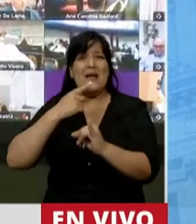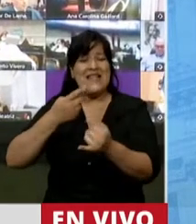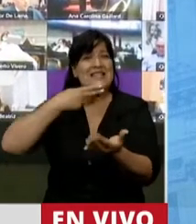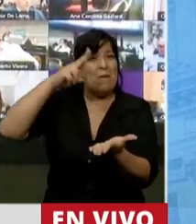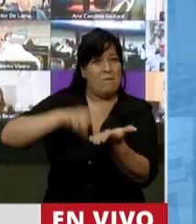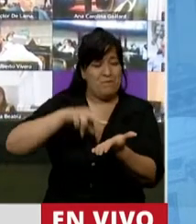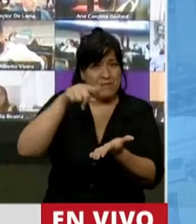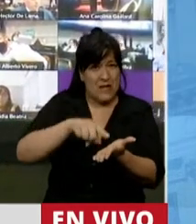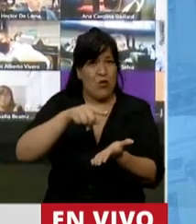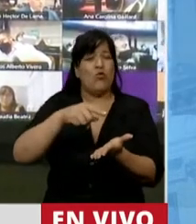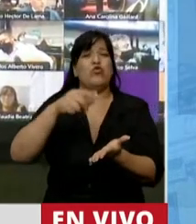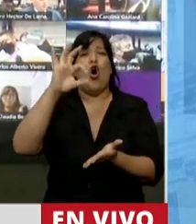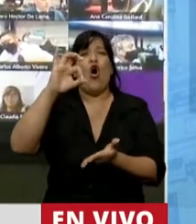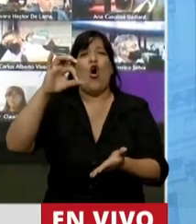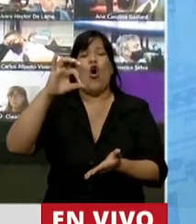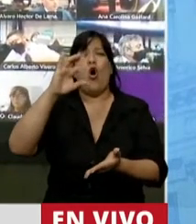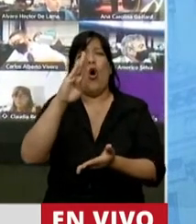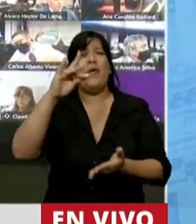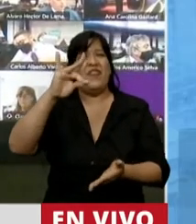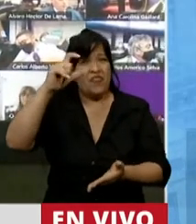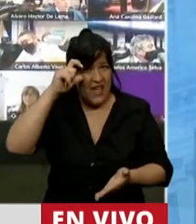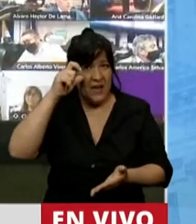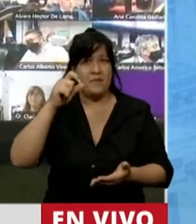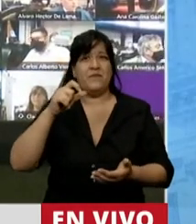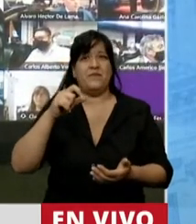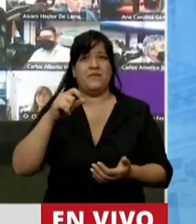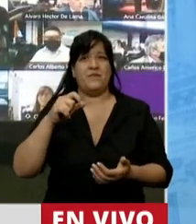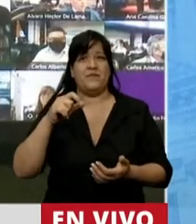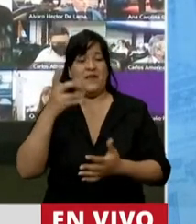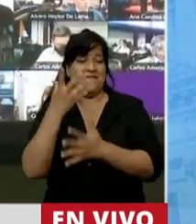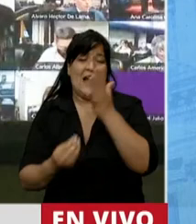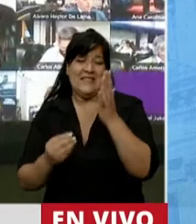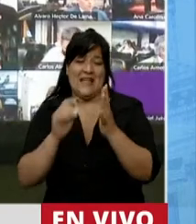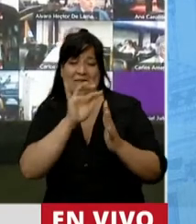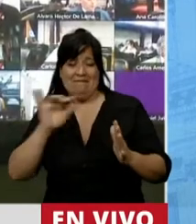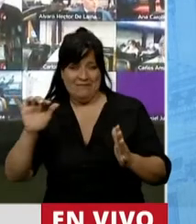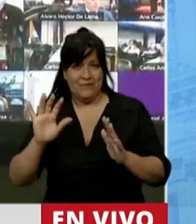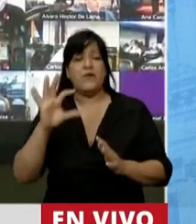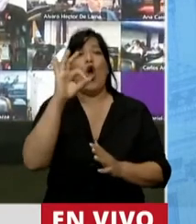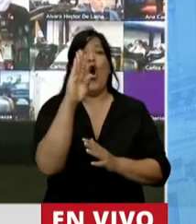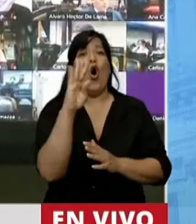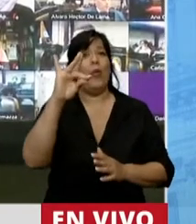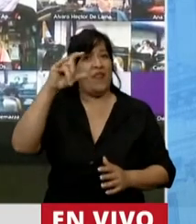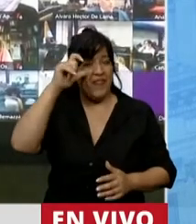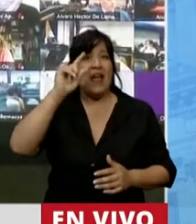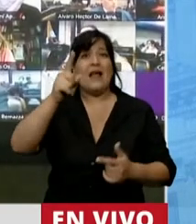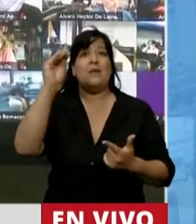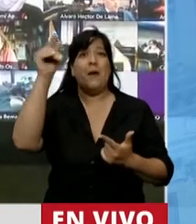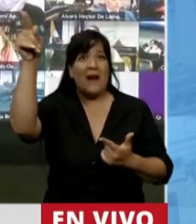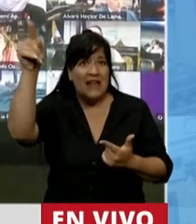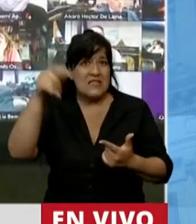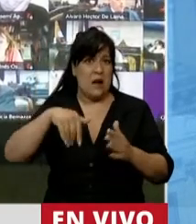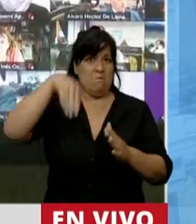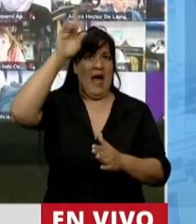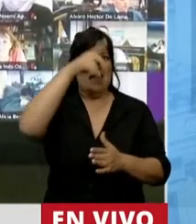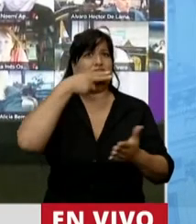tributaria de la OCDE o de Brasil es mucho